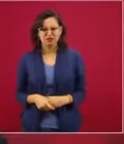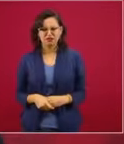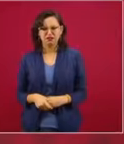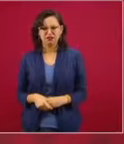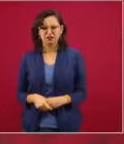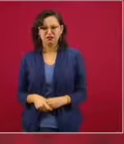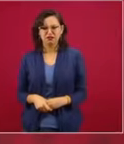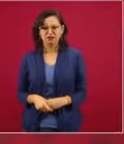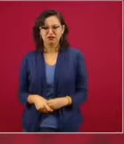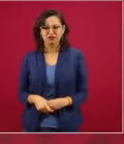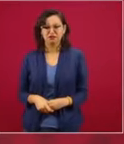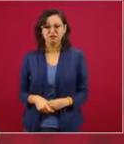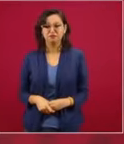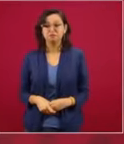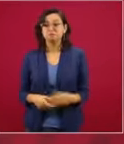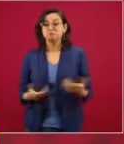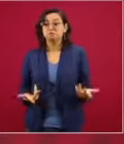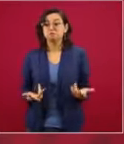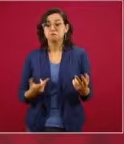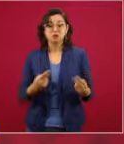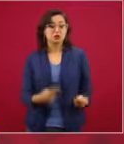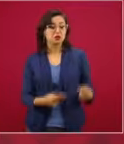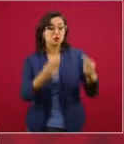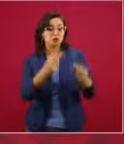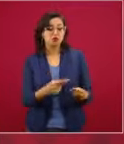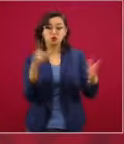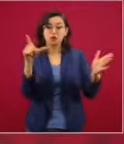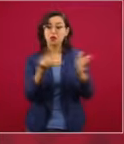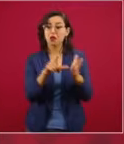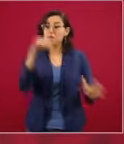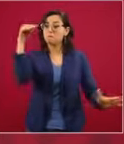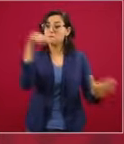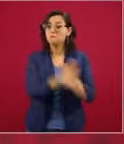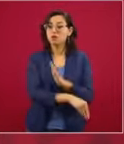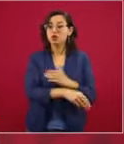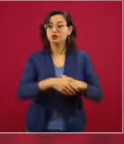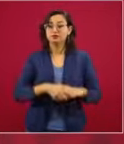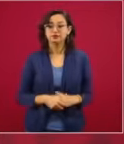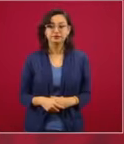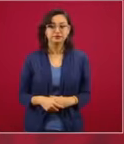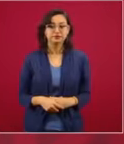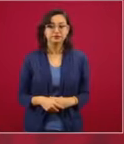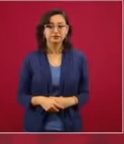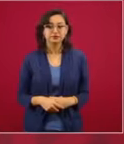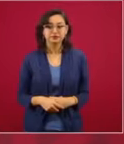quiebra un comercio, ni modo que